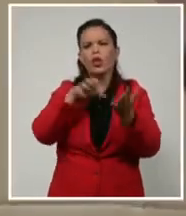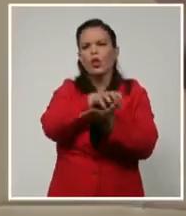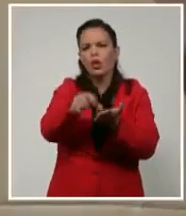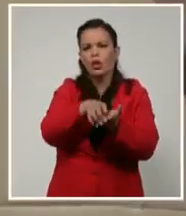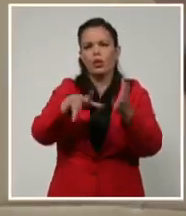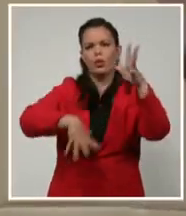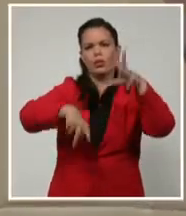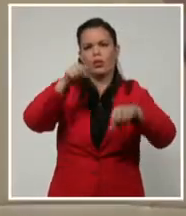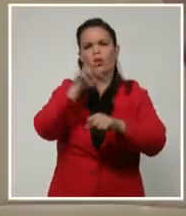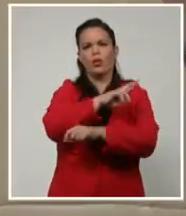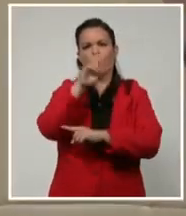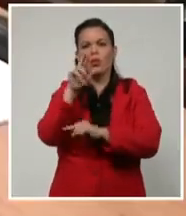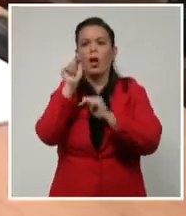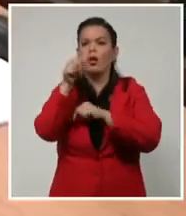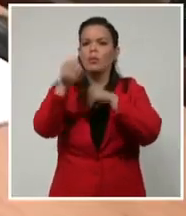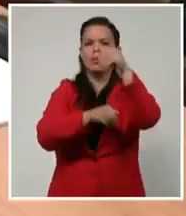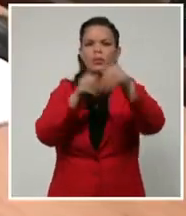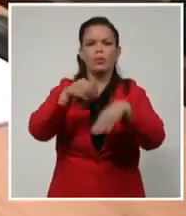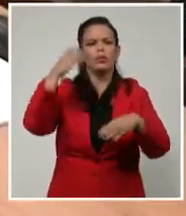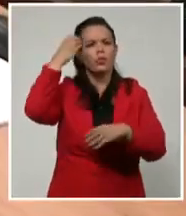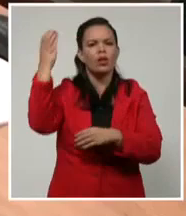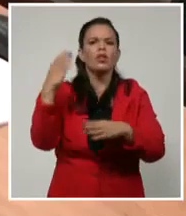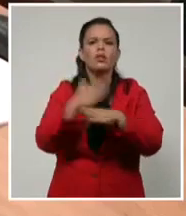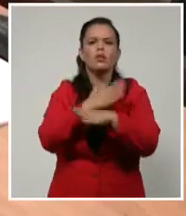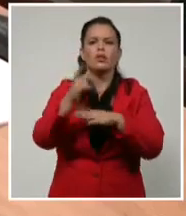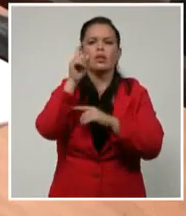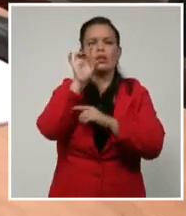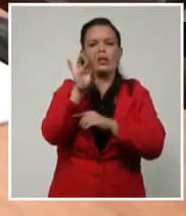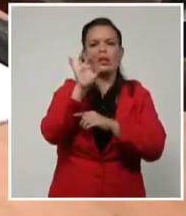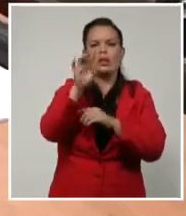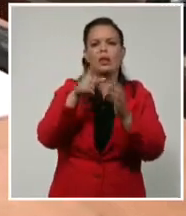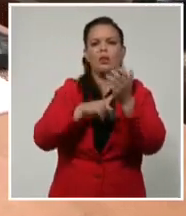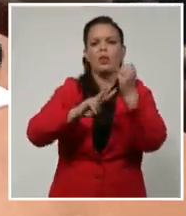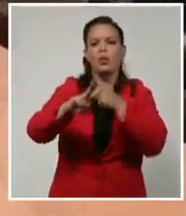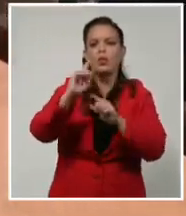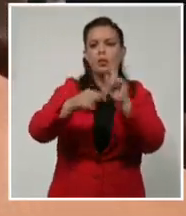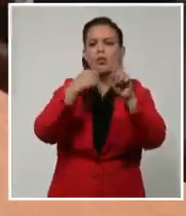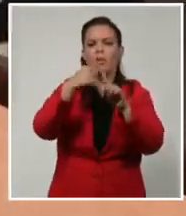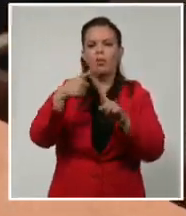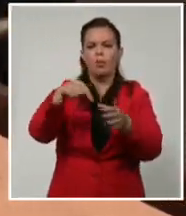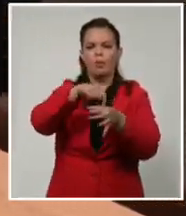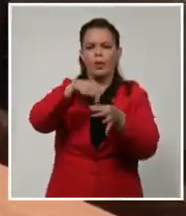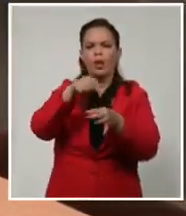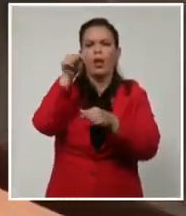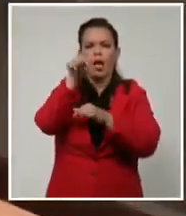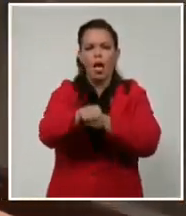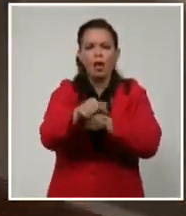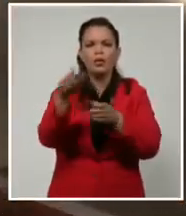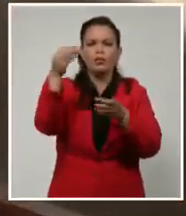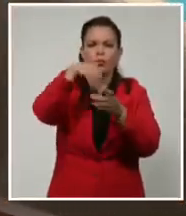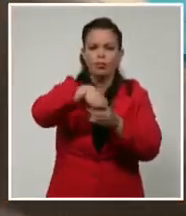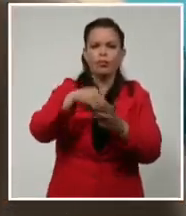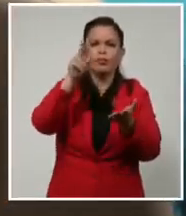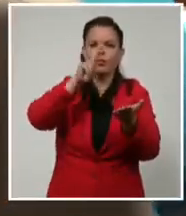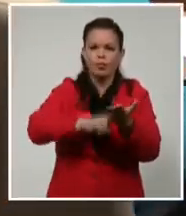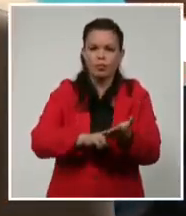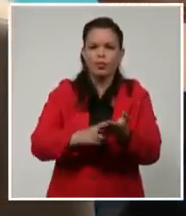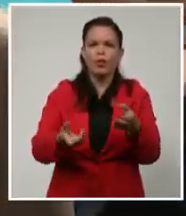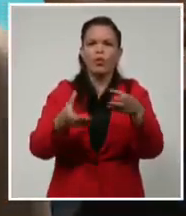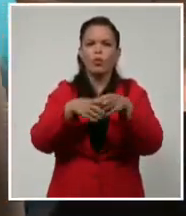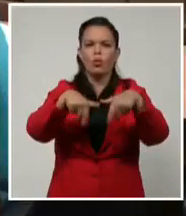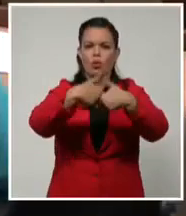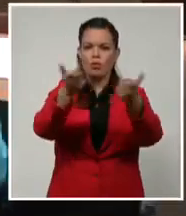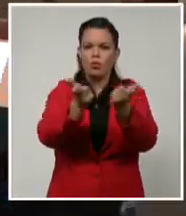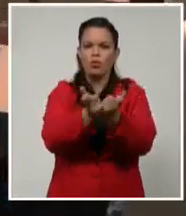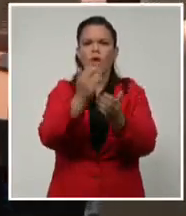de las 15 provincias, el intendente del municipio especial Isla de la Juventud, integrantes del Consejo de Ministros y otros altos dirigentes del gobierno.